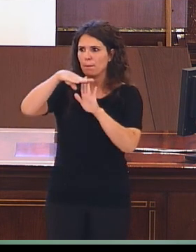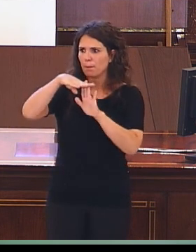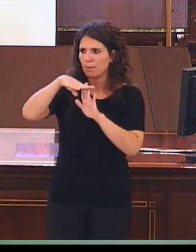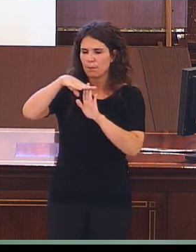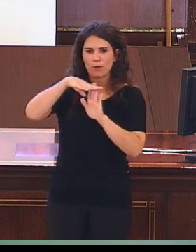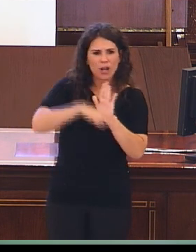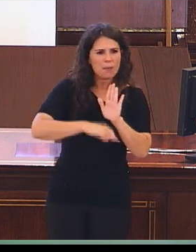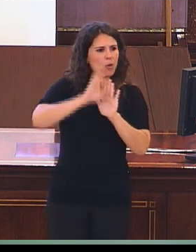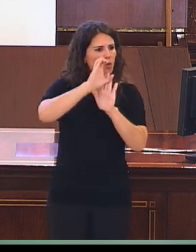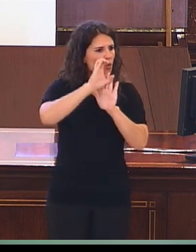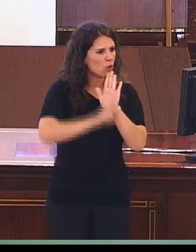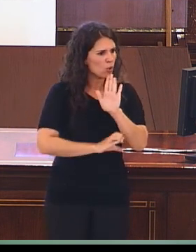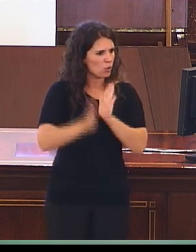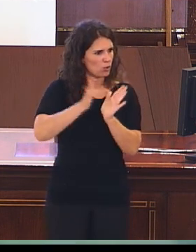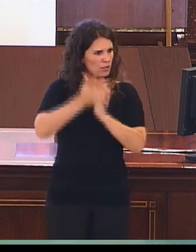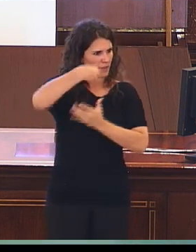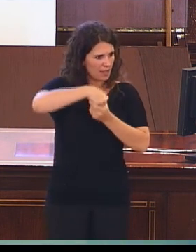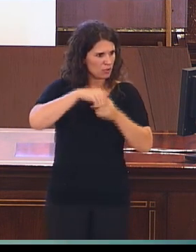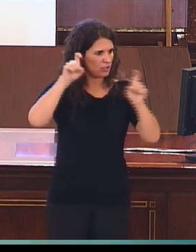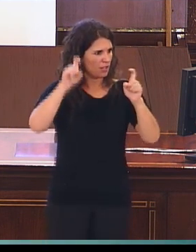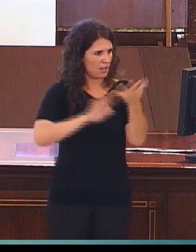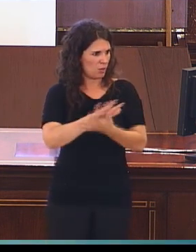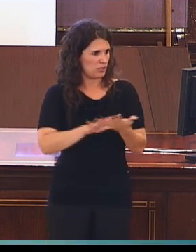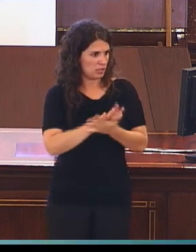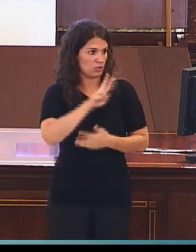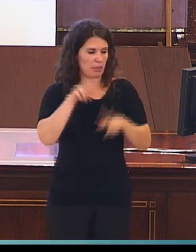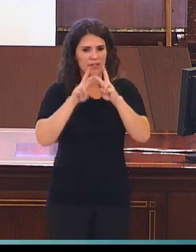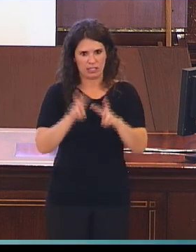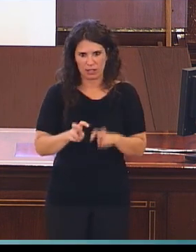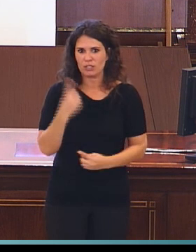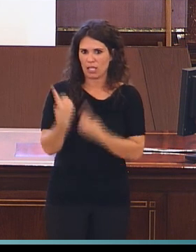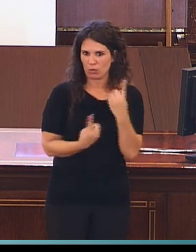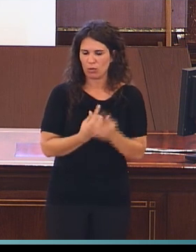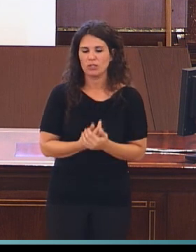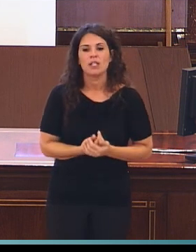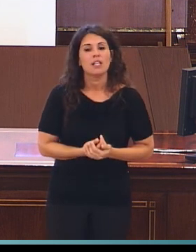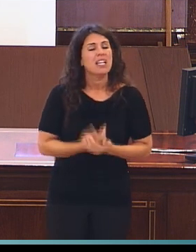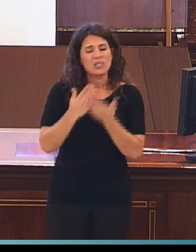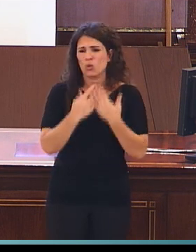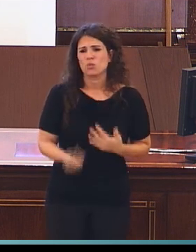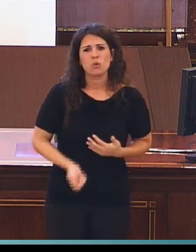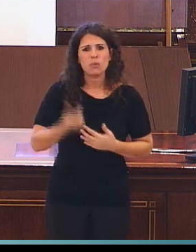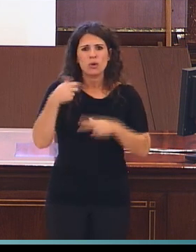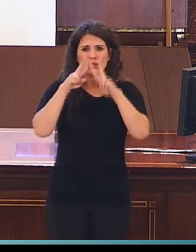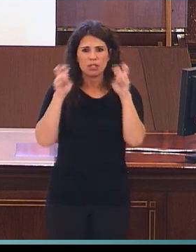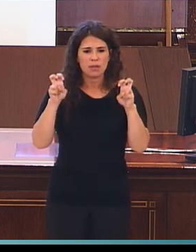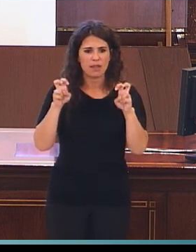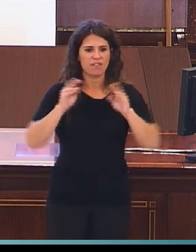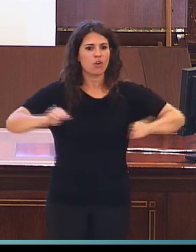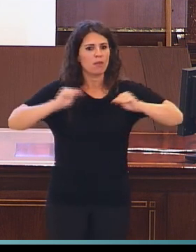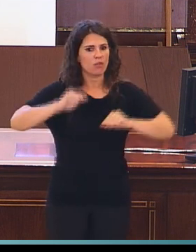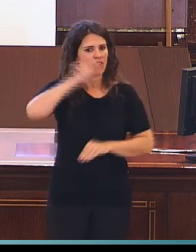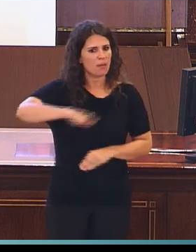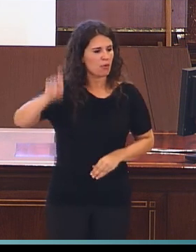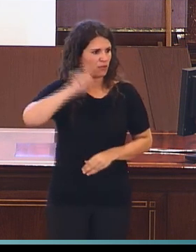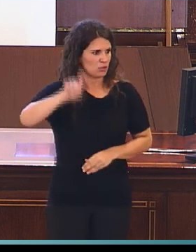del currículum que se lleva a cabo en la enseñanza de las lenguas de signos. Muy pocos estudios van dedicados a la formación del profesorado y a